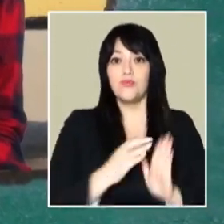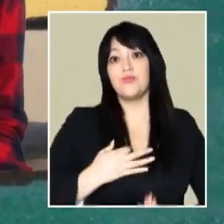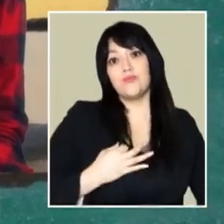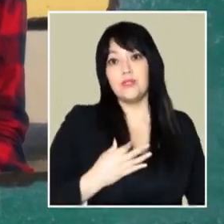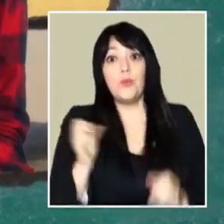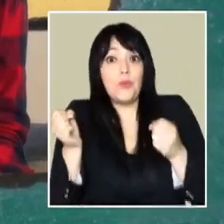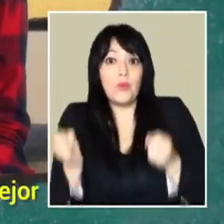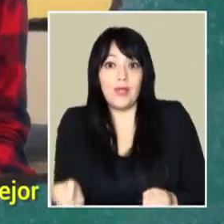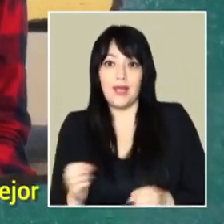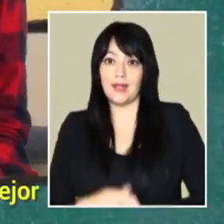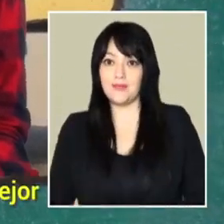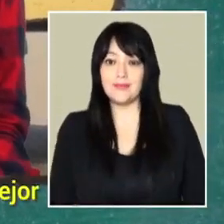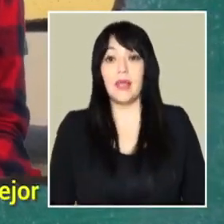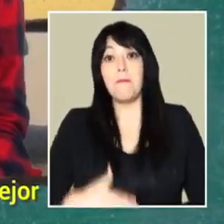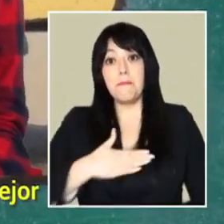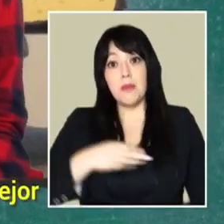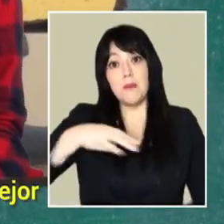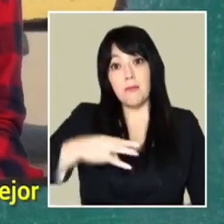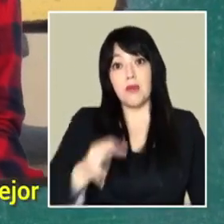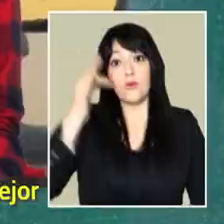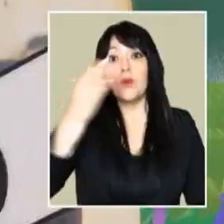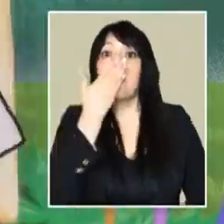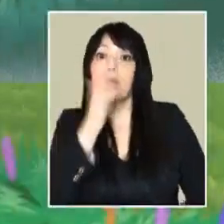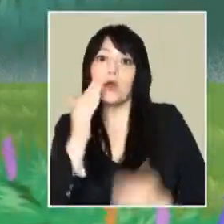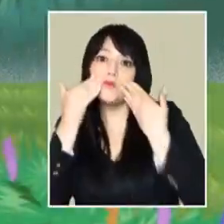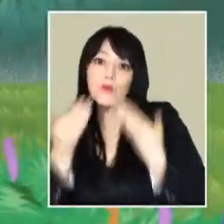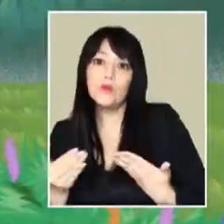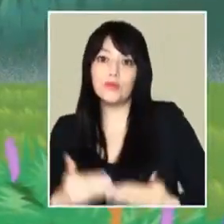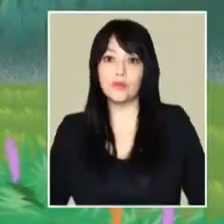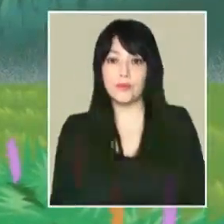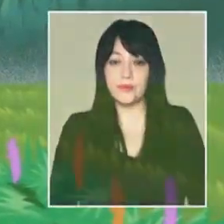Convención Constitucional. Porque mi mamá también se merece un futuro mejor.